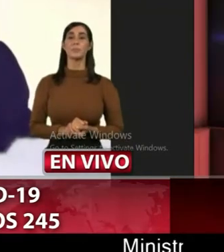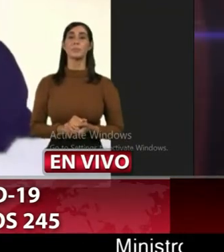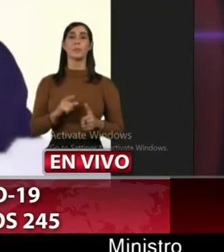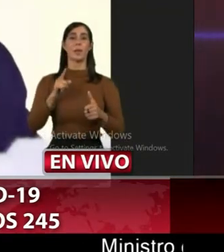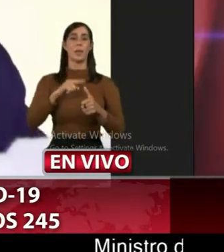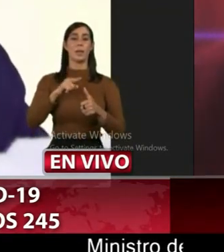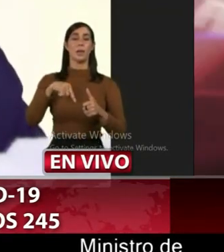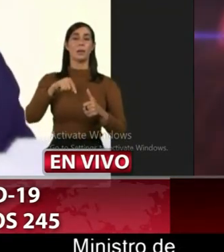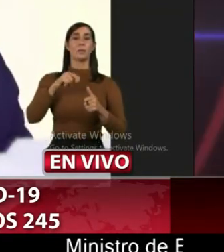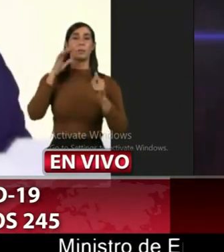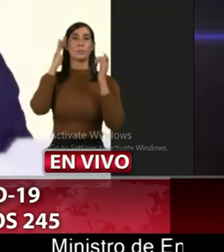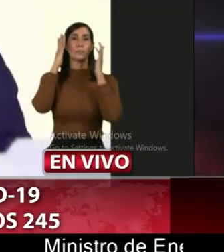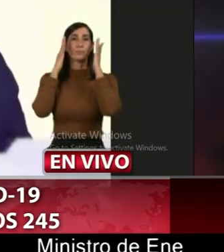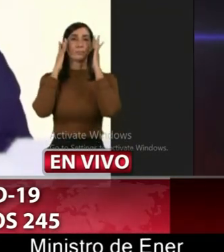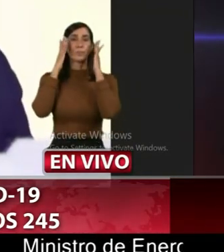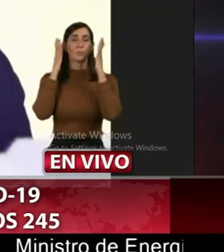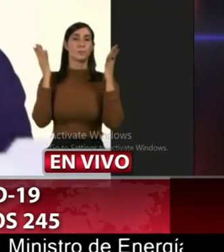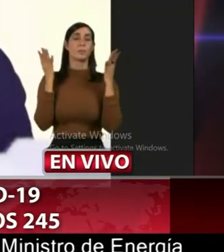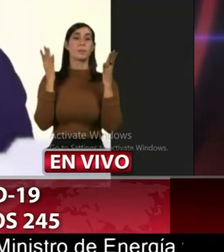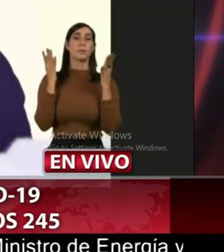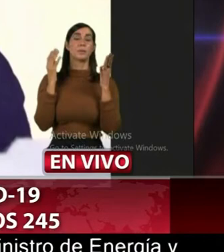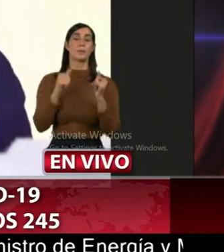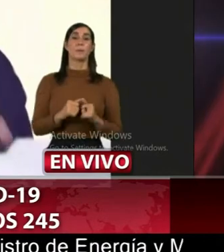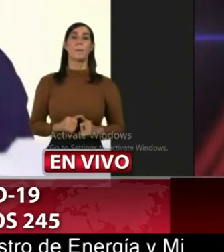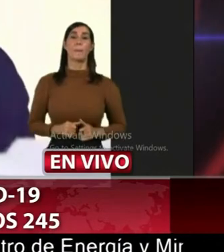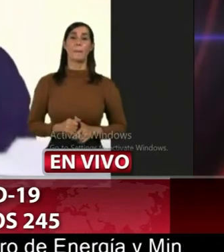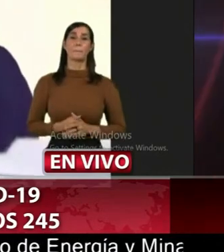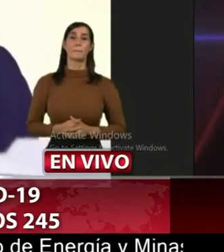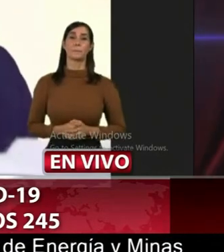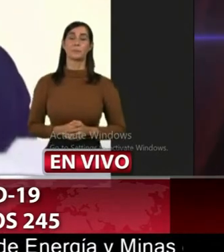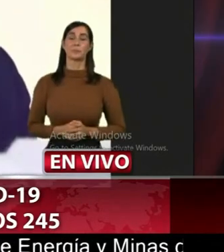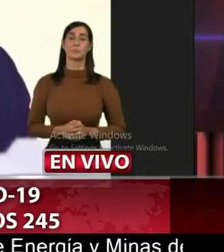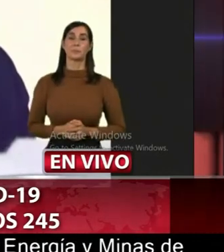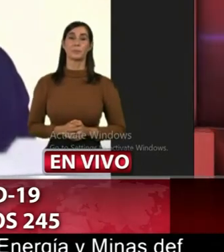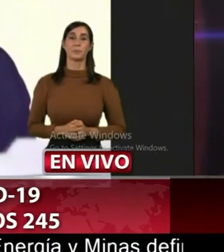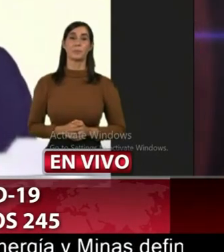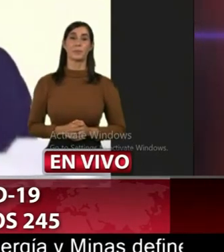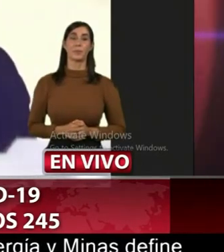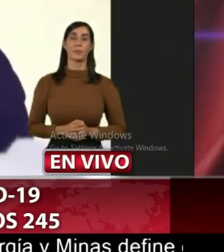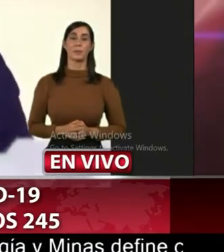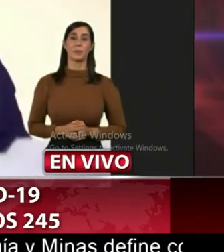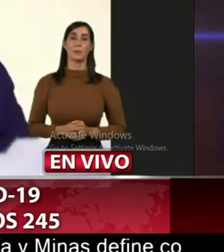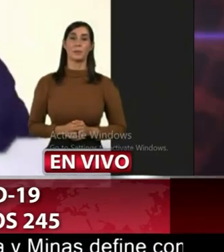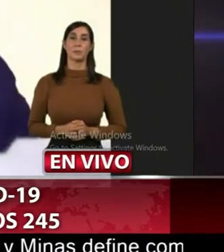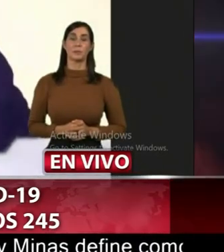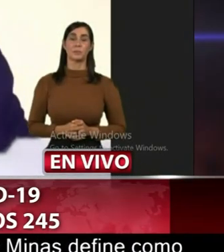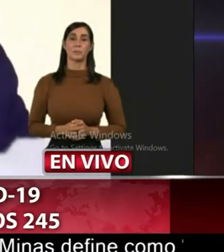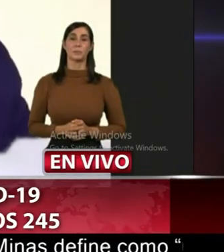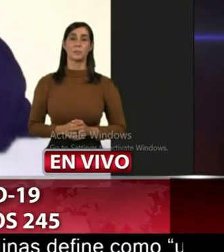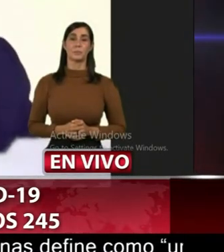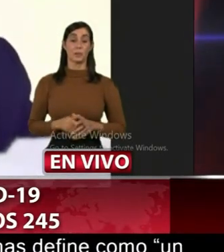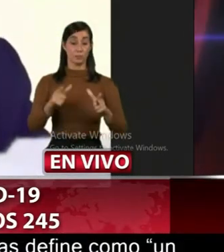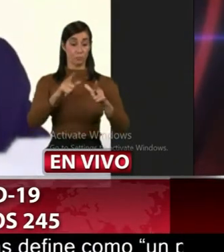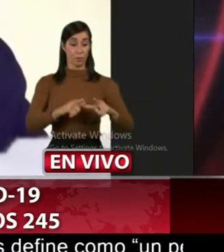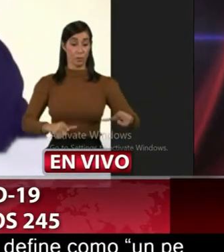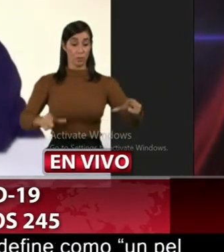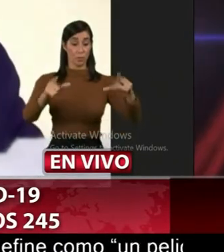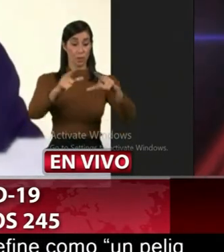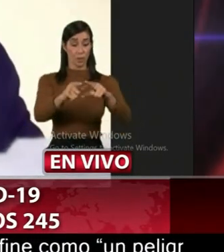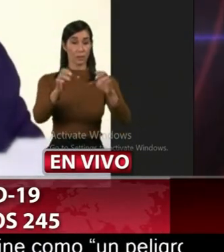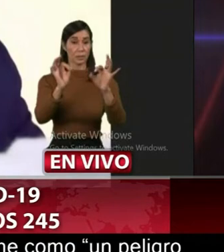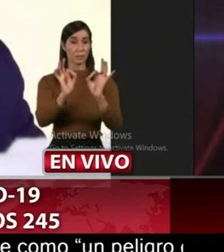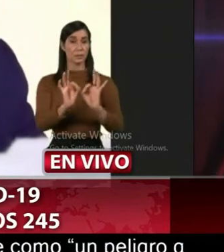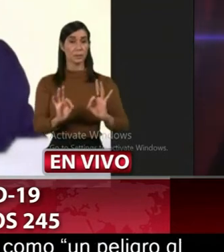preocupación hay importantes sectores de la población que han estado